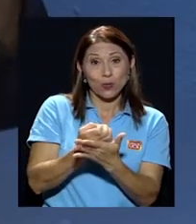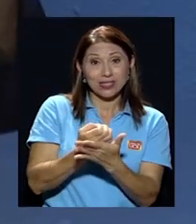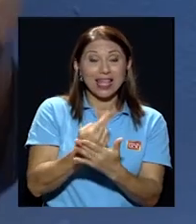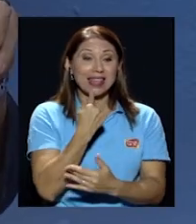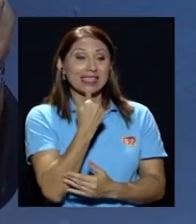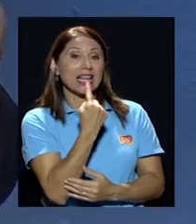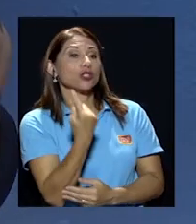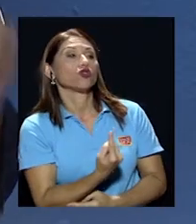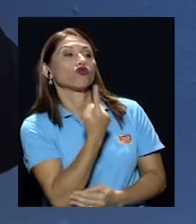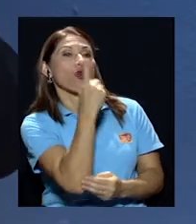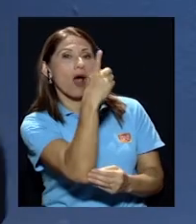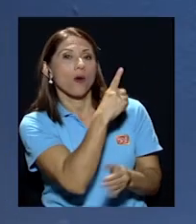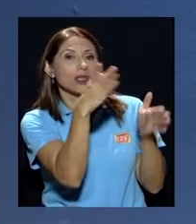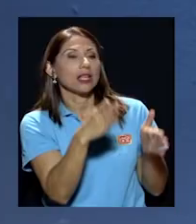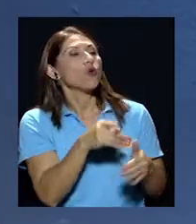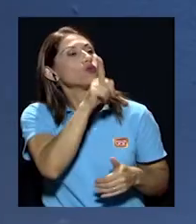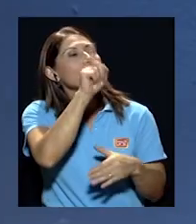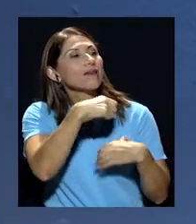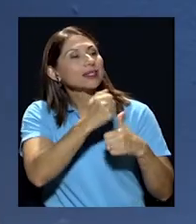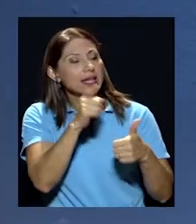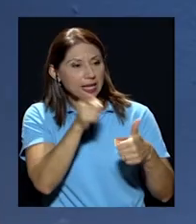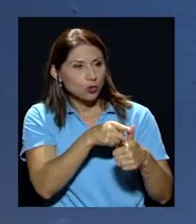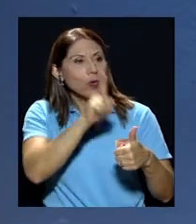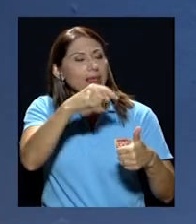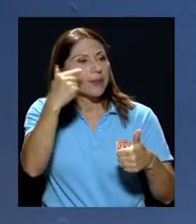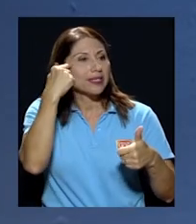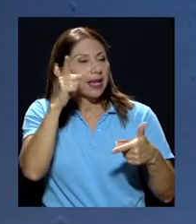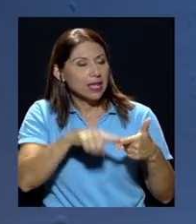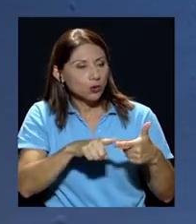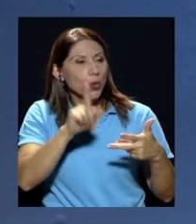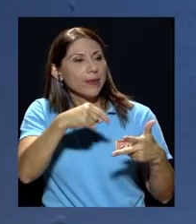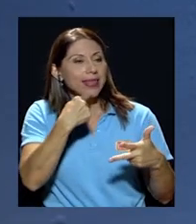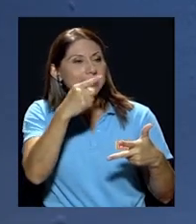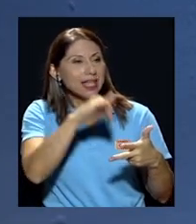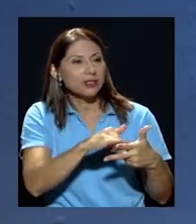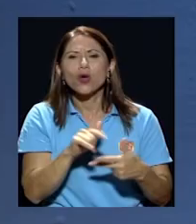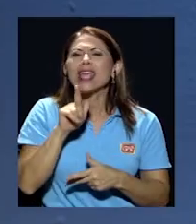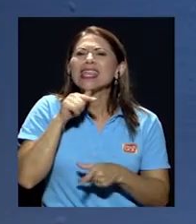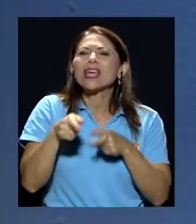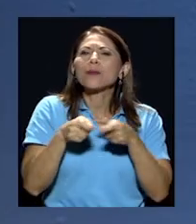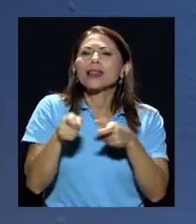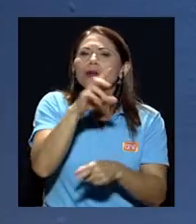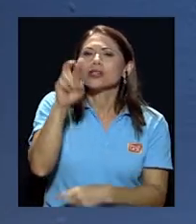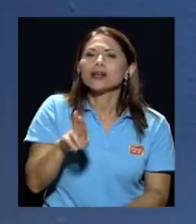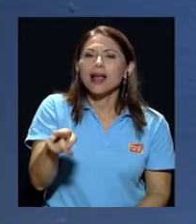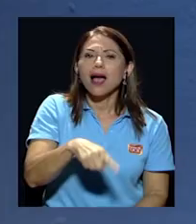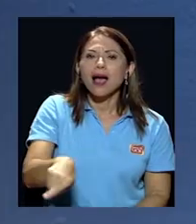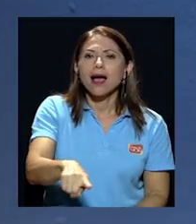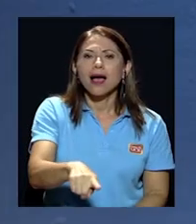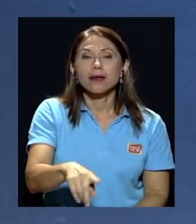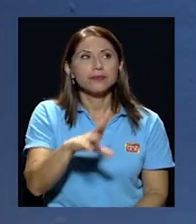tiene que hacer esto es lo que usted tiene que pensar y esto es lo que hay que decir ¿quién manda en Costa Rica don Oscar? en Costa Rica